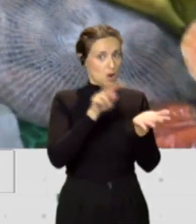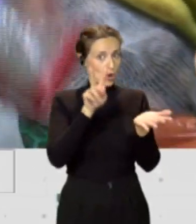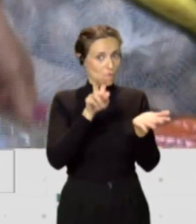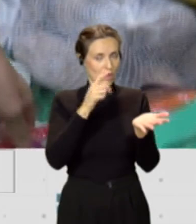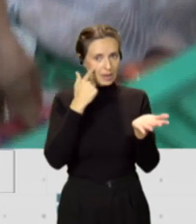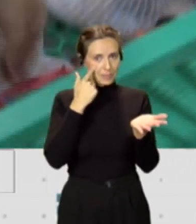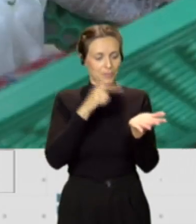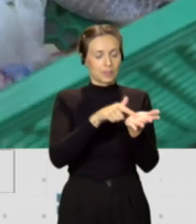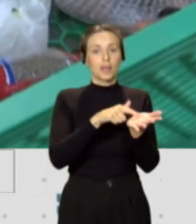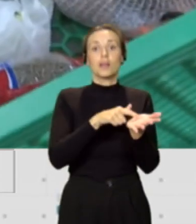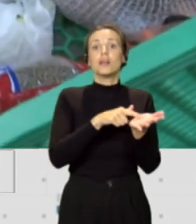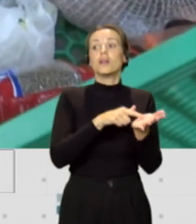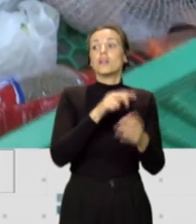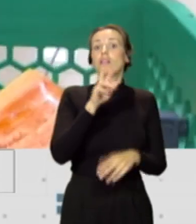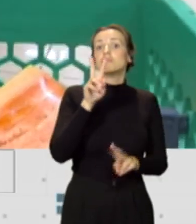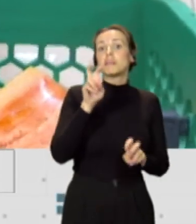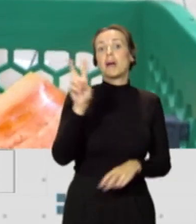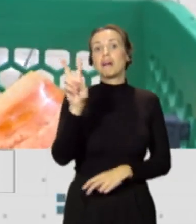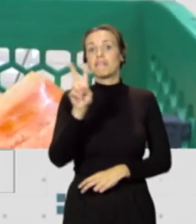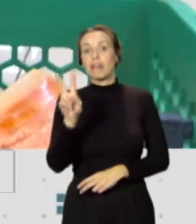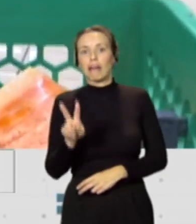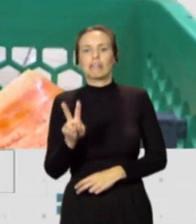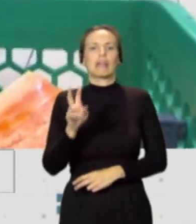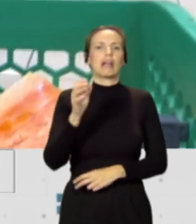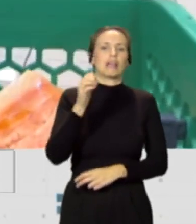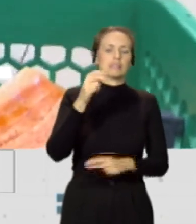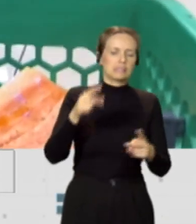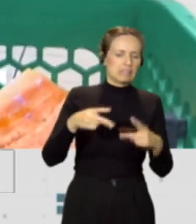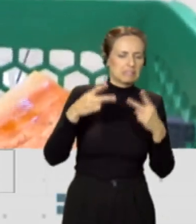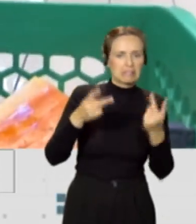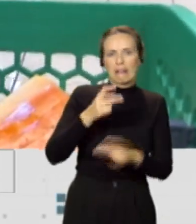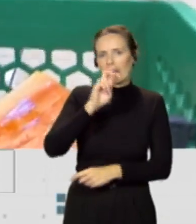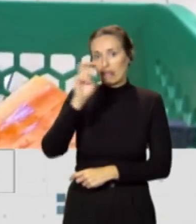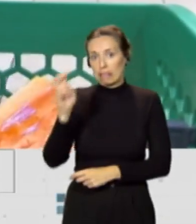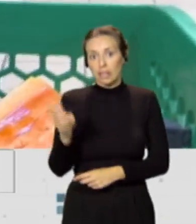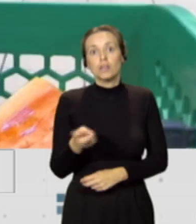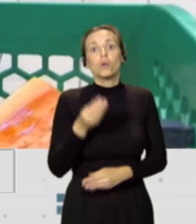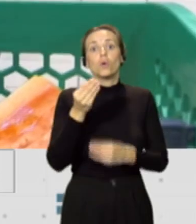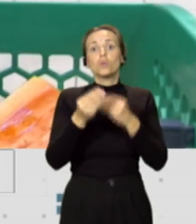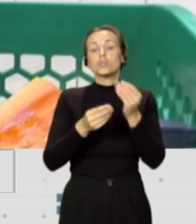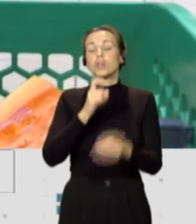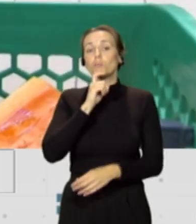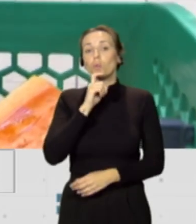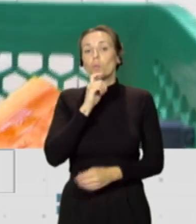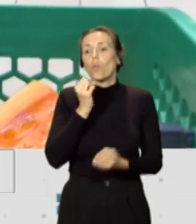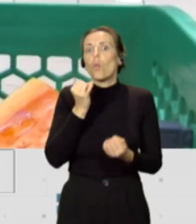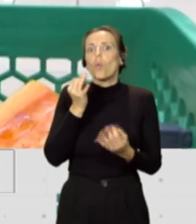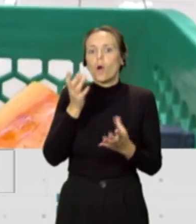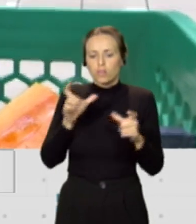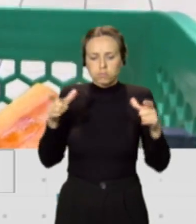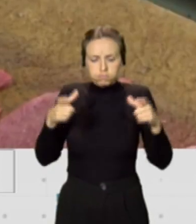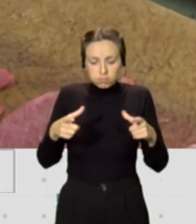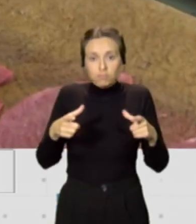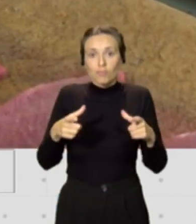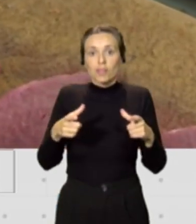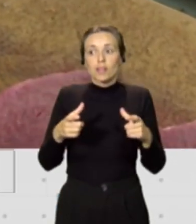En cuanto al consumo de vegetales, de hortalizas, ensaladas, pues siempre utilizar la ración sería lo que hacen los